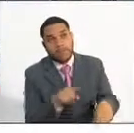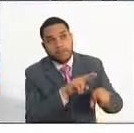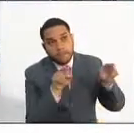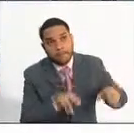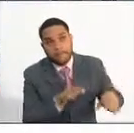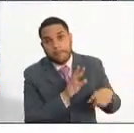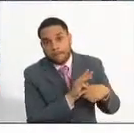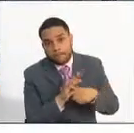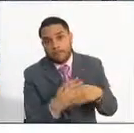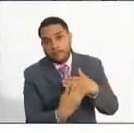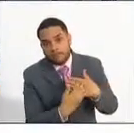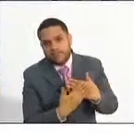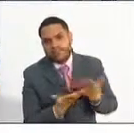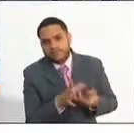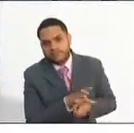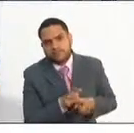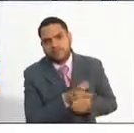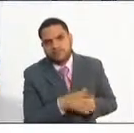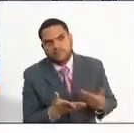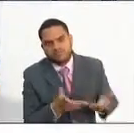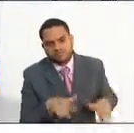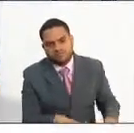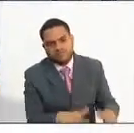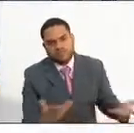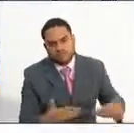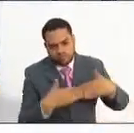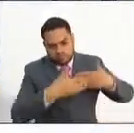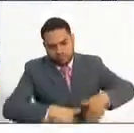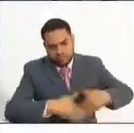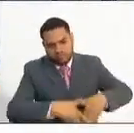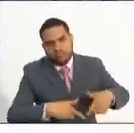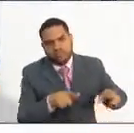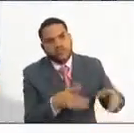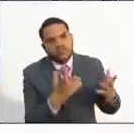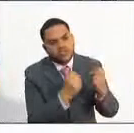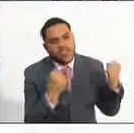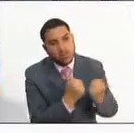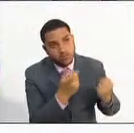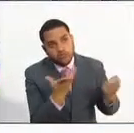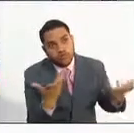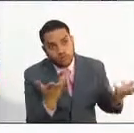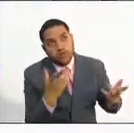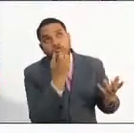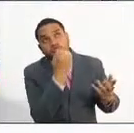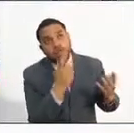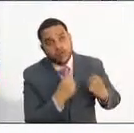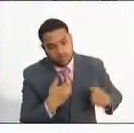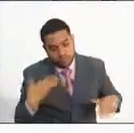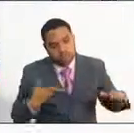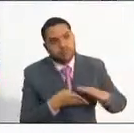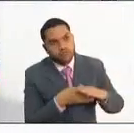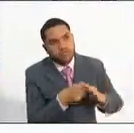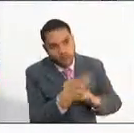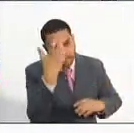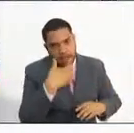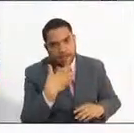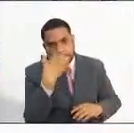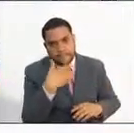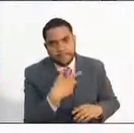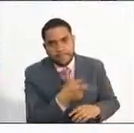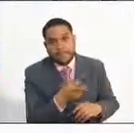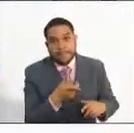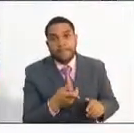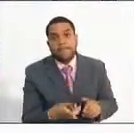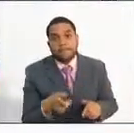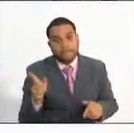este momento la ciudad, el sitio, la dirección del lugar, el salón en donde se van a aplicar estas pruebas y tener presente que